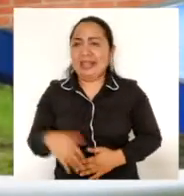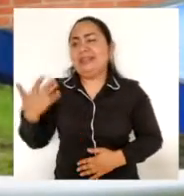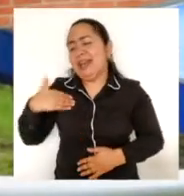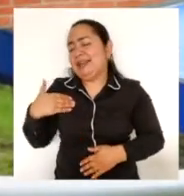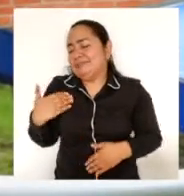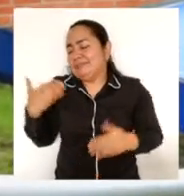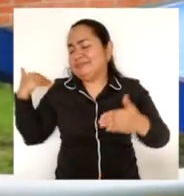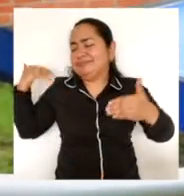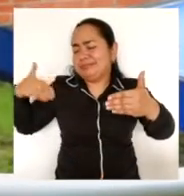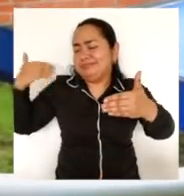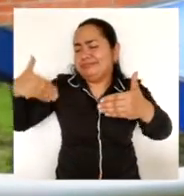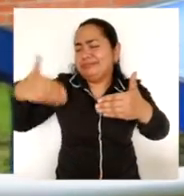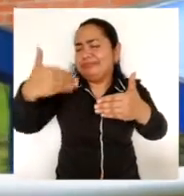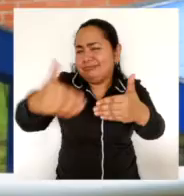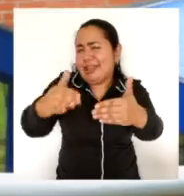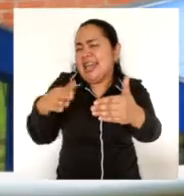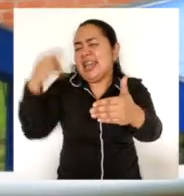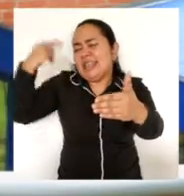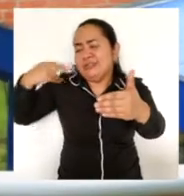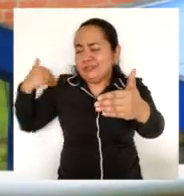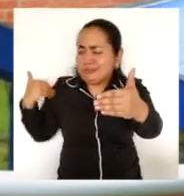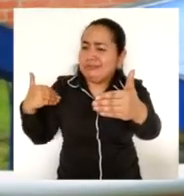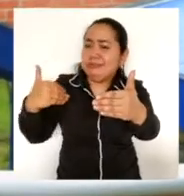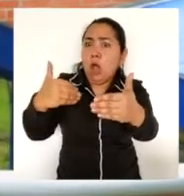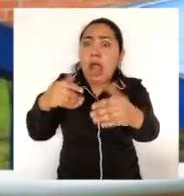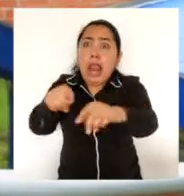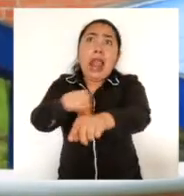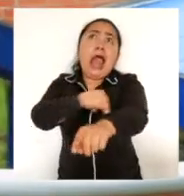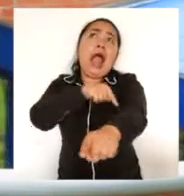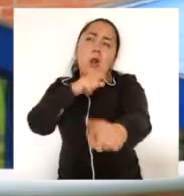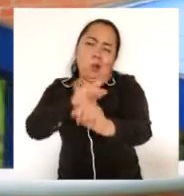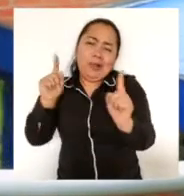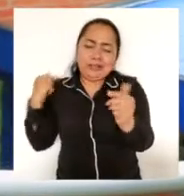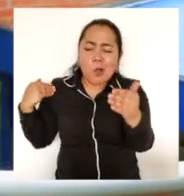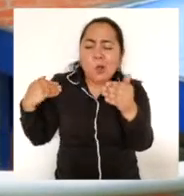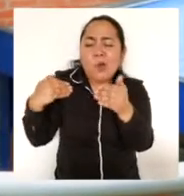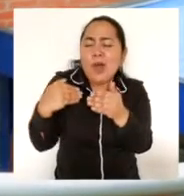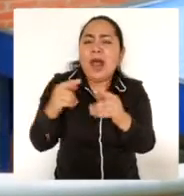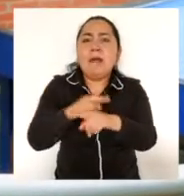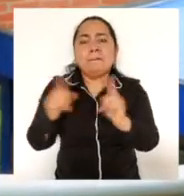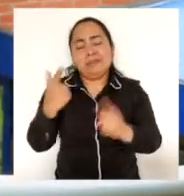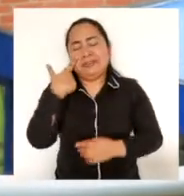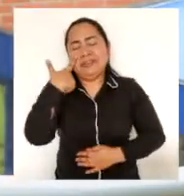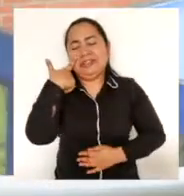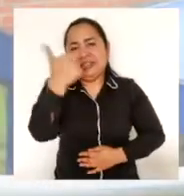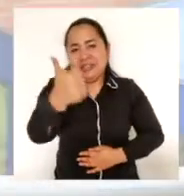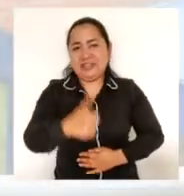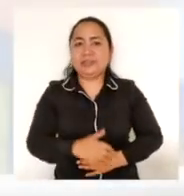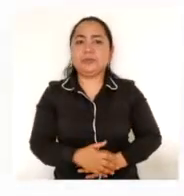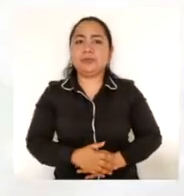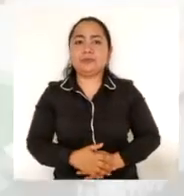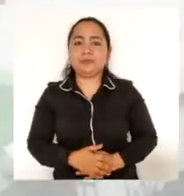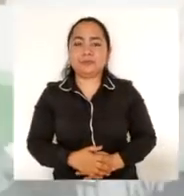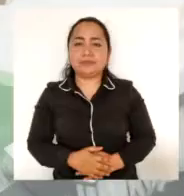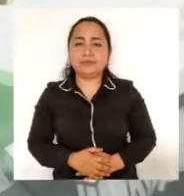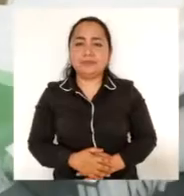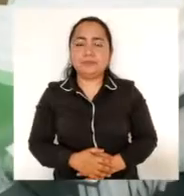largo de este camino que hemos recorrido, que ha sido corto, pero ha sido muy chévere, muy gratificante.